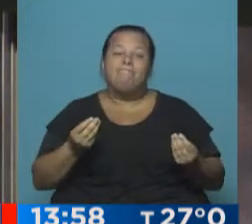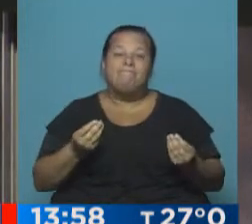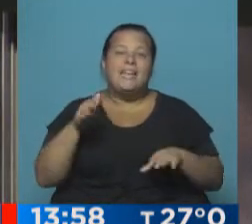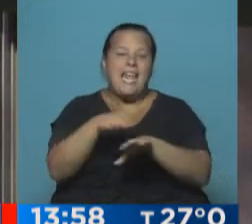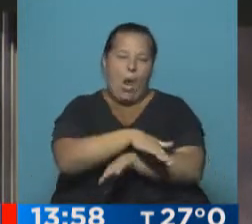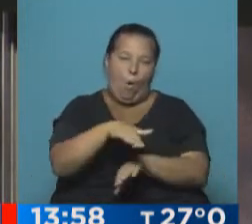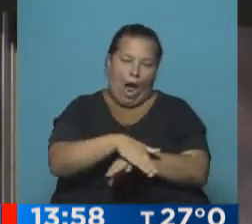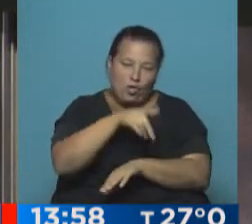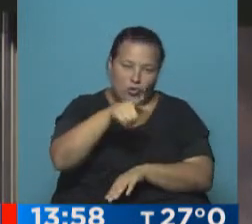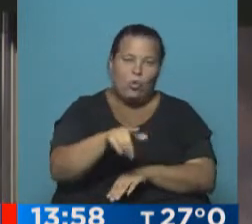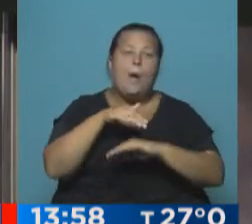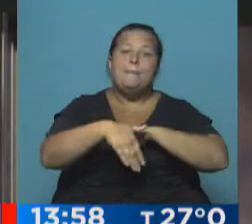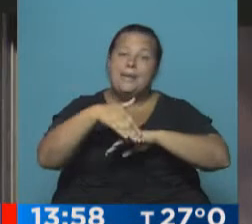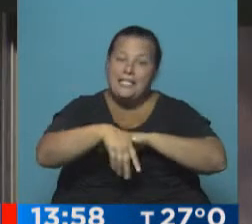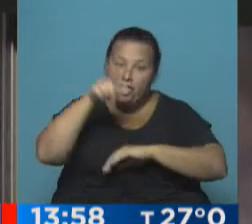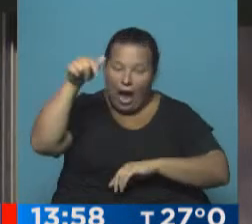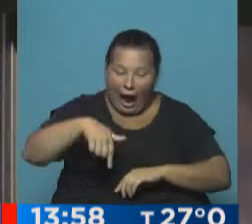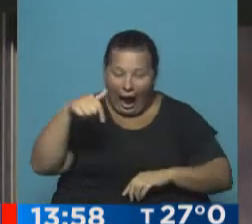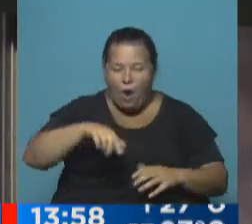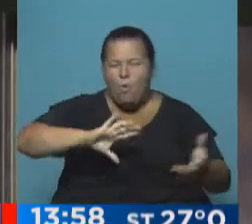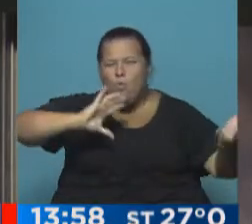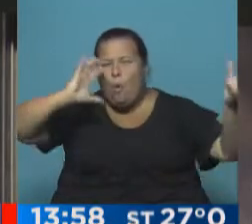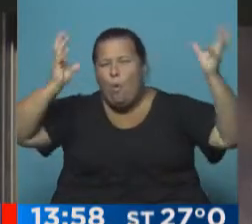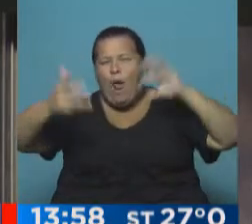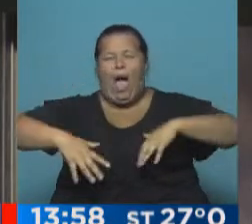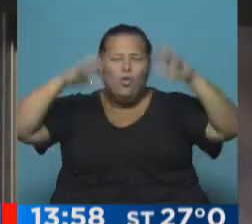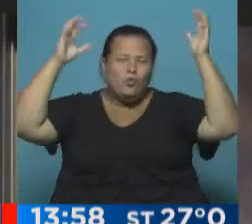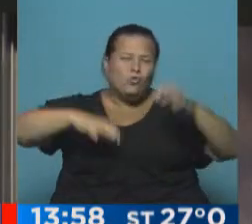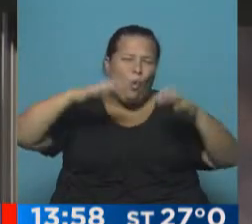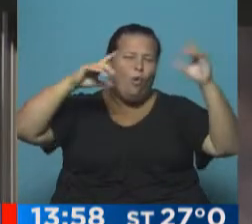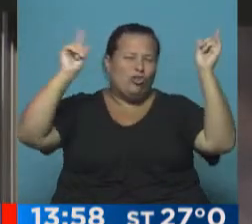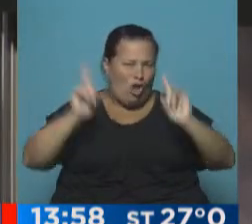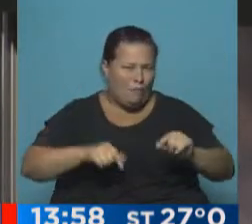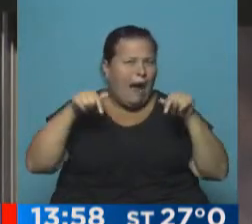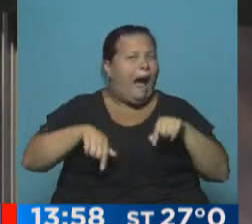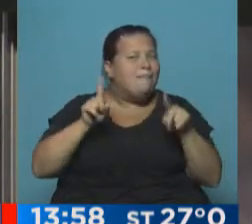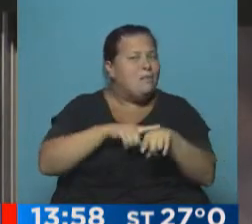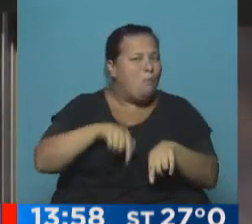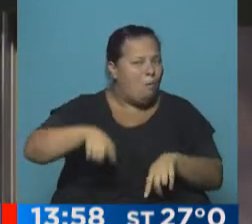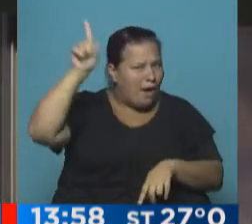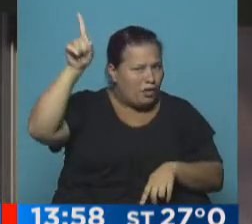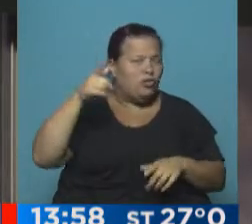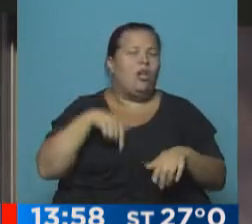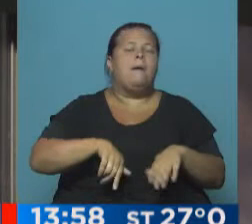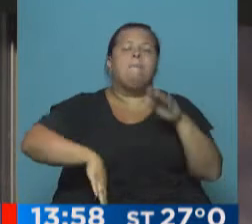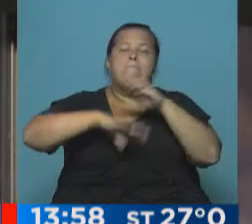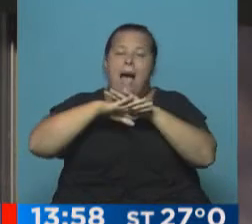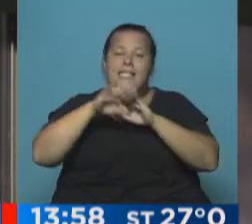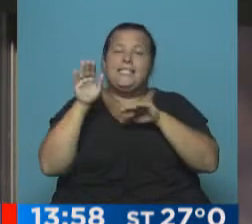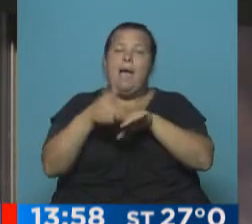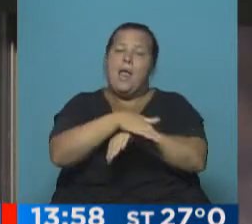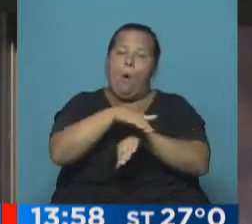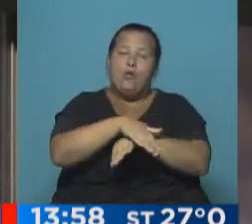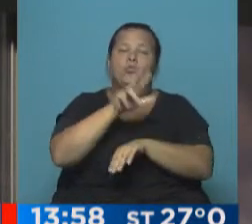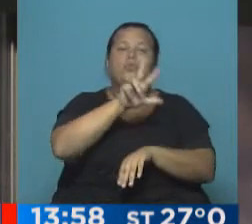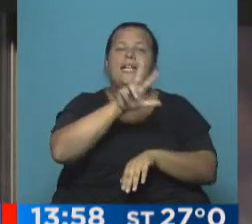Iguazú. Misiones está ahora con una nubosidad, lluvias y tormentas en este momento. La máxima para Iguazú hoy,